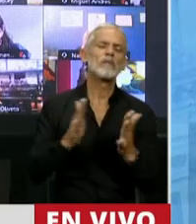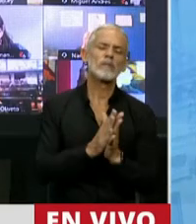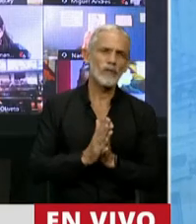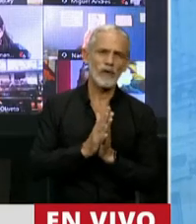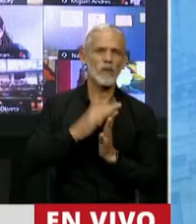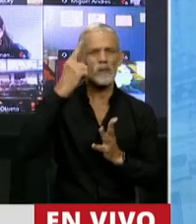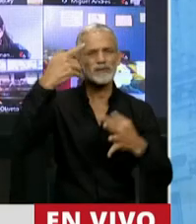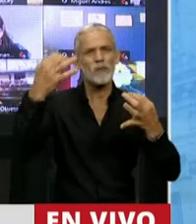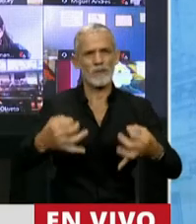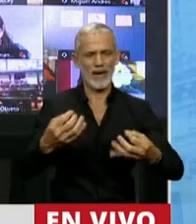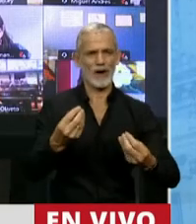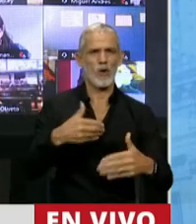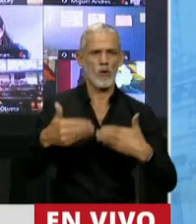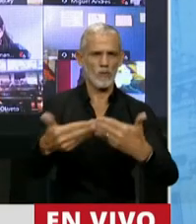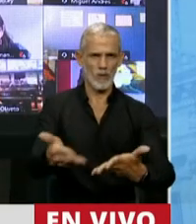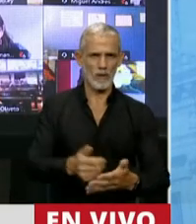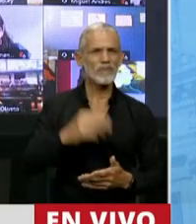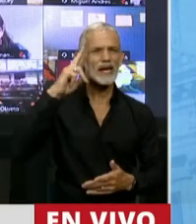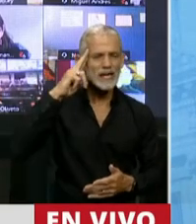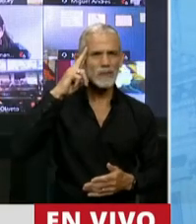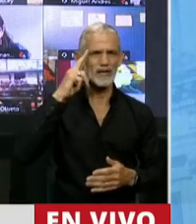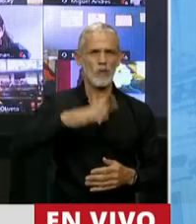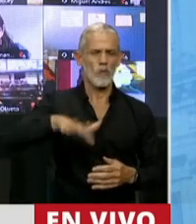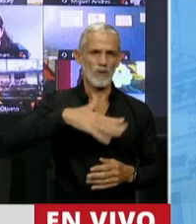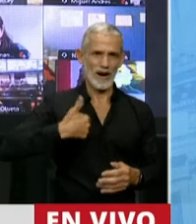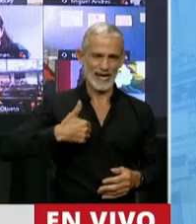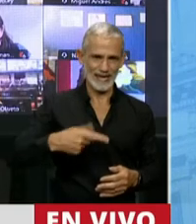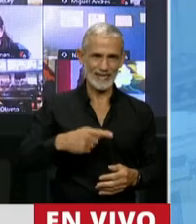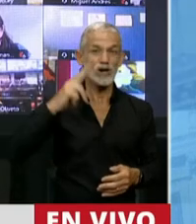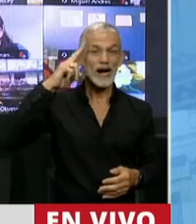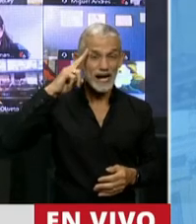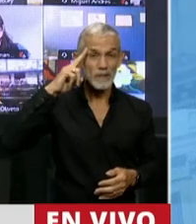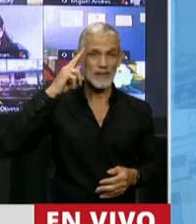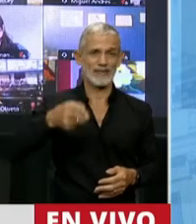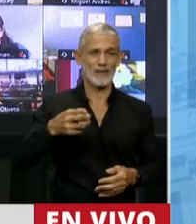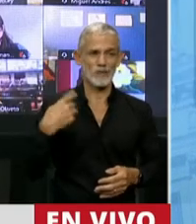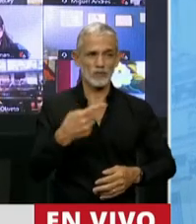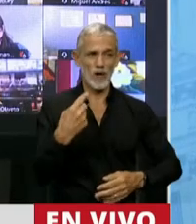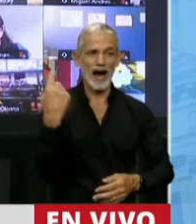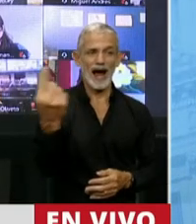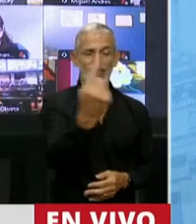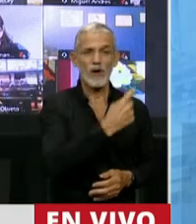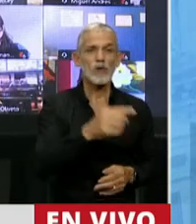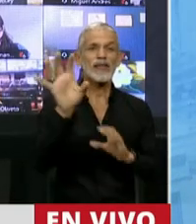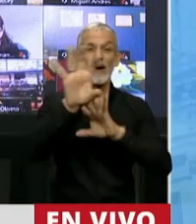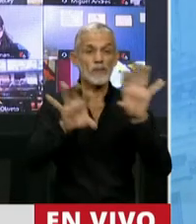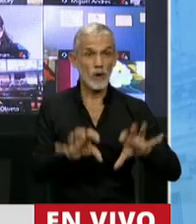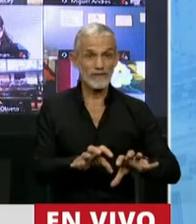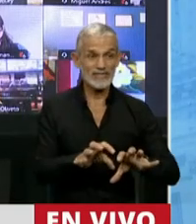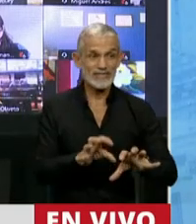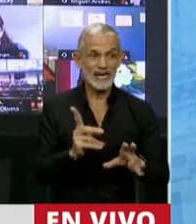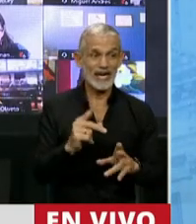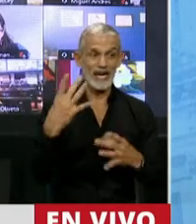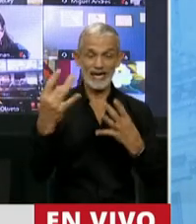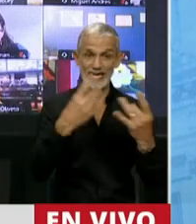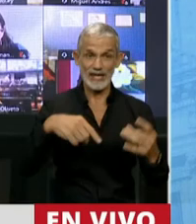cordura en lo que hacemos. Respetemos al pueblo argentino, respetemos a cada una de las provincias que nos han